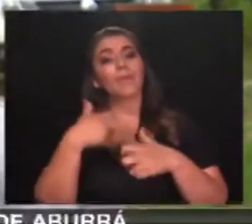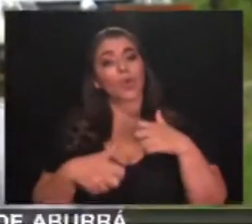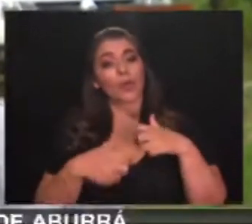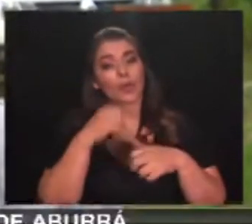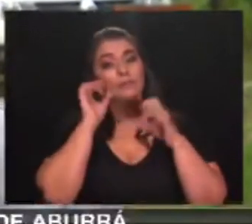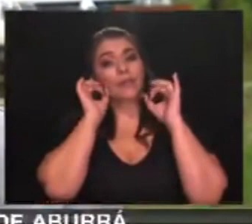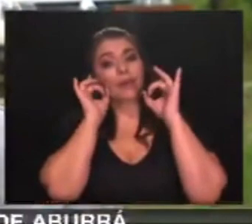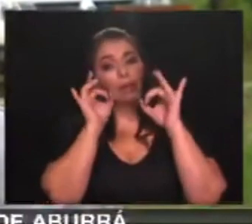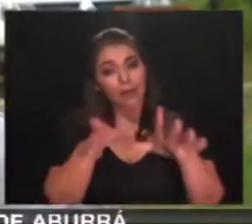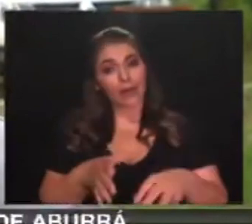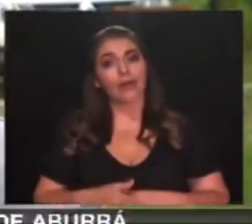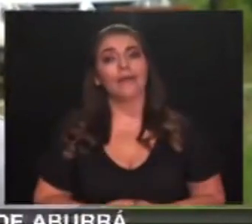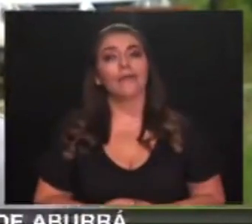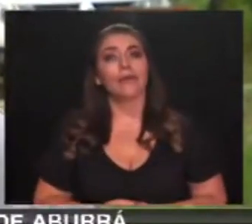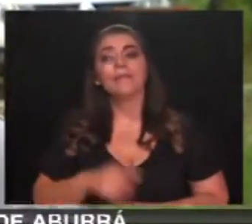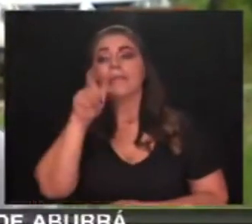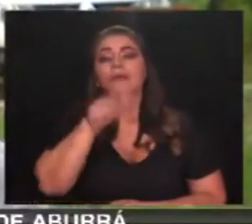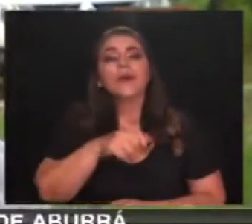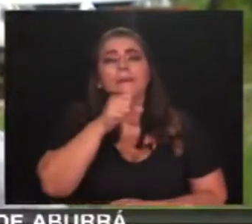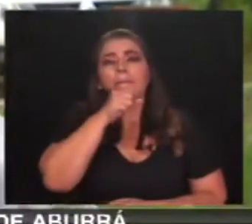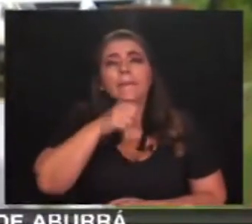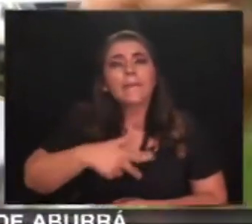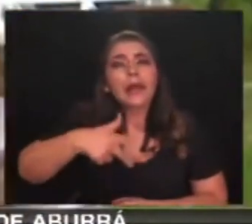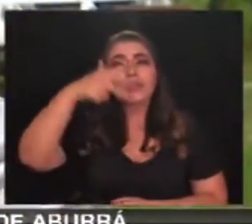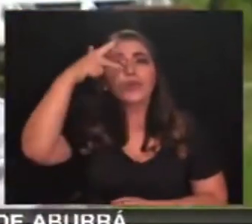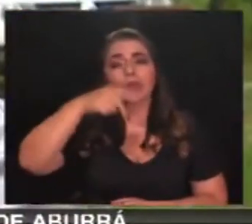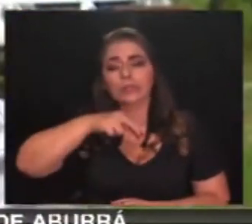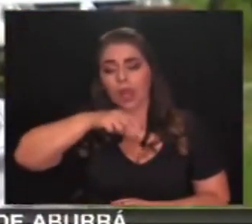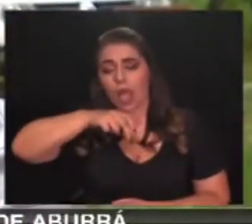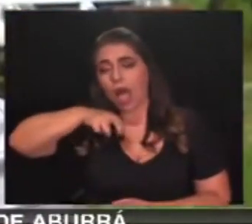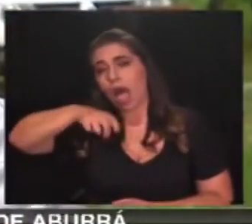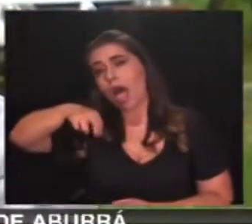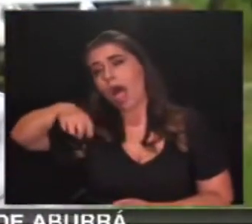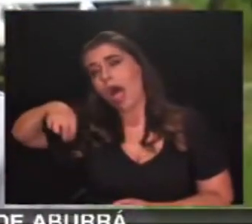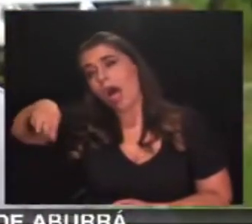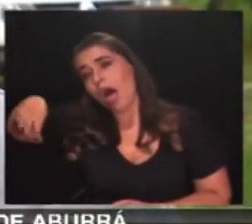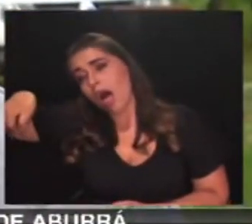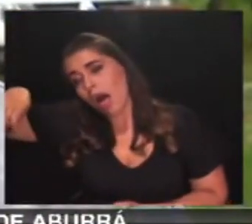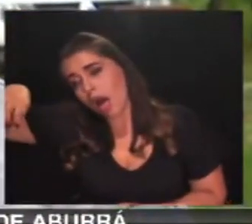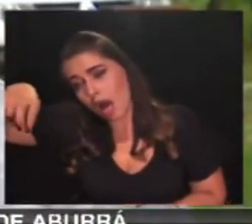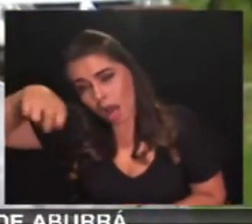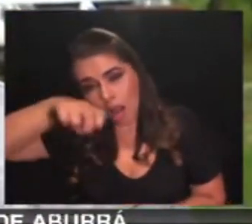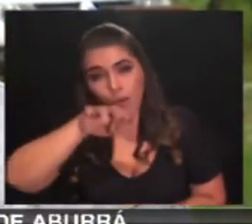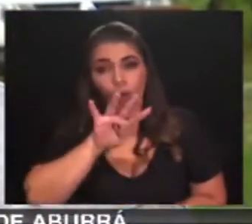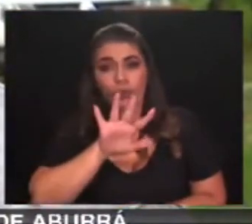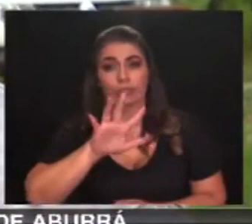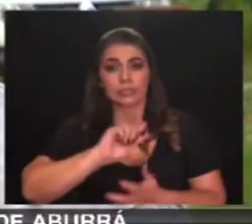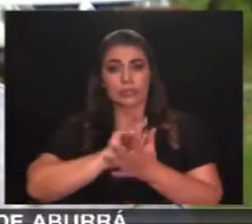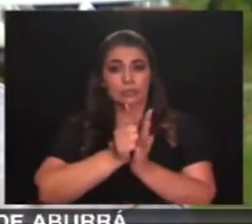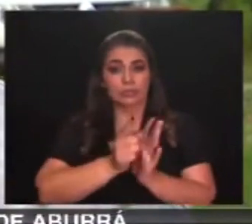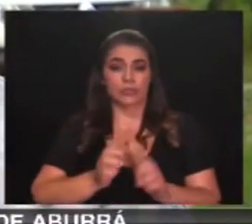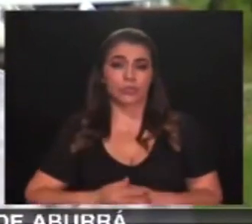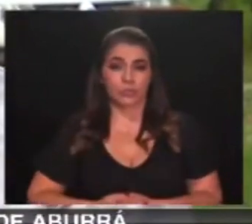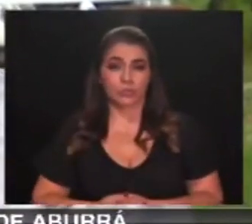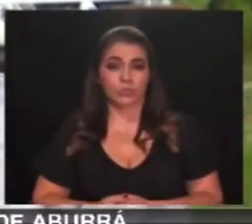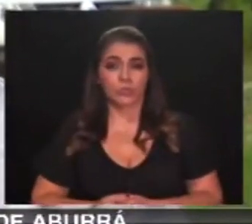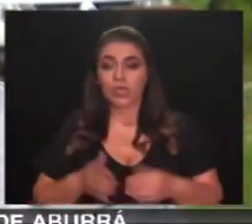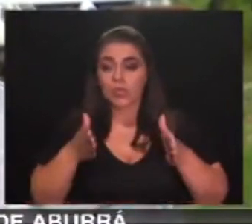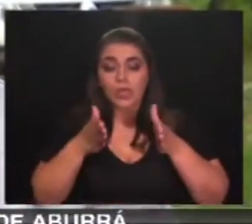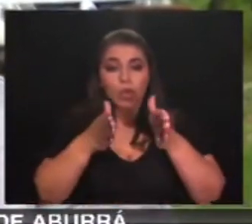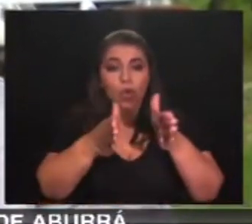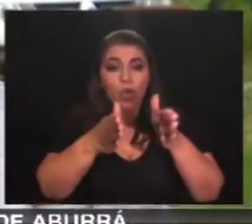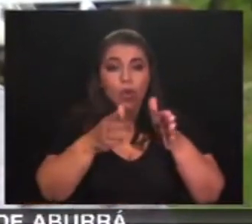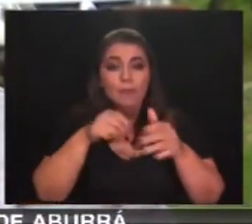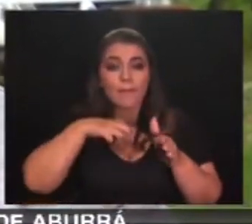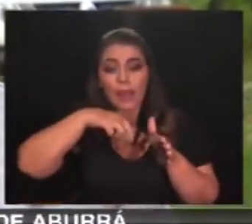grave con las personas de edad que tienen que viajar por la doble calzada. Ahí no hay zona peatonal, entonces es un